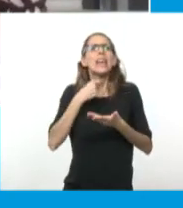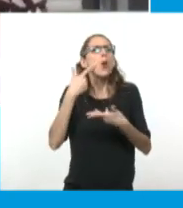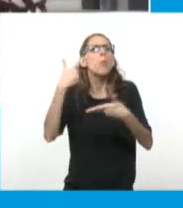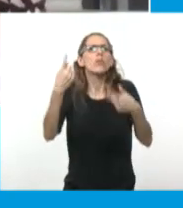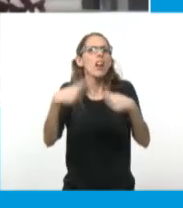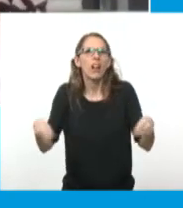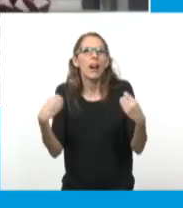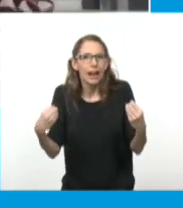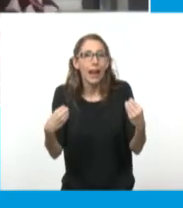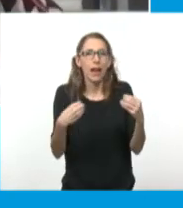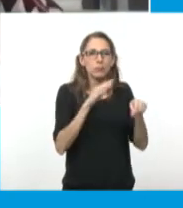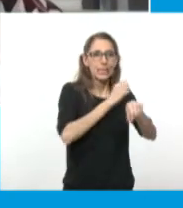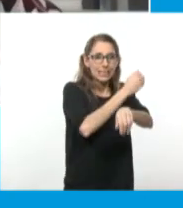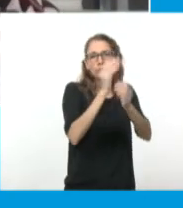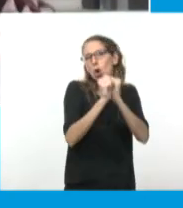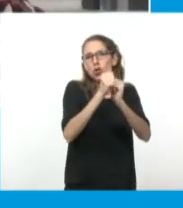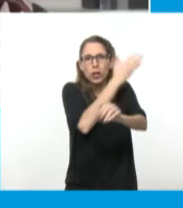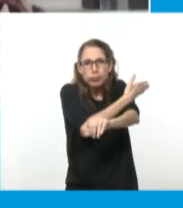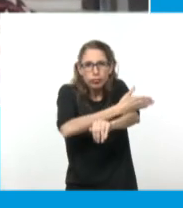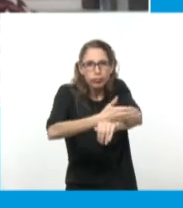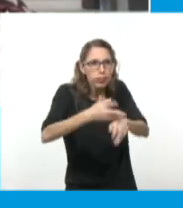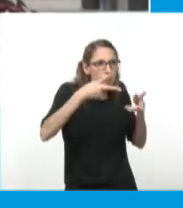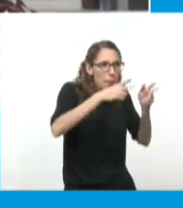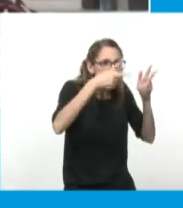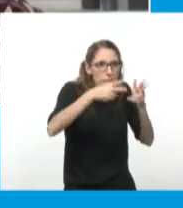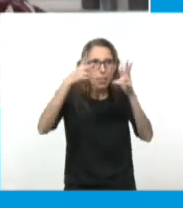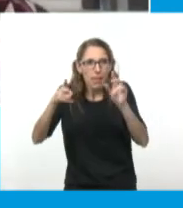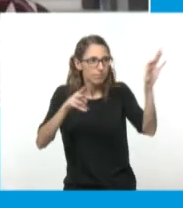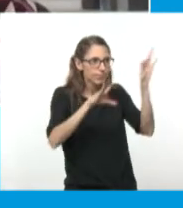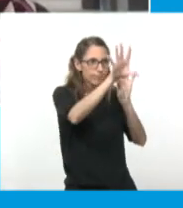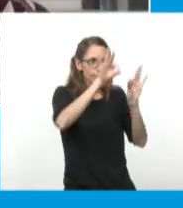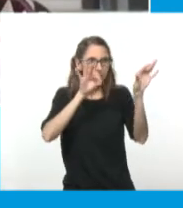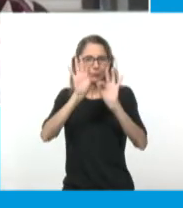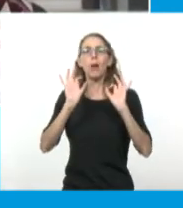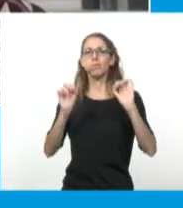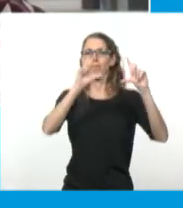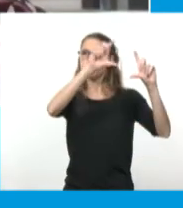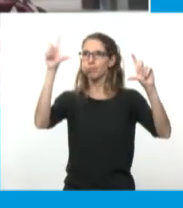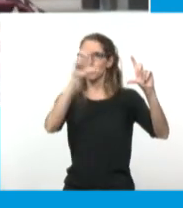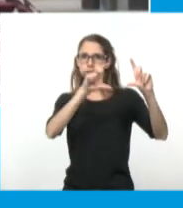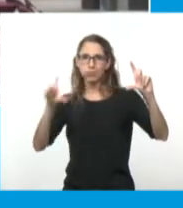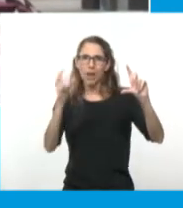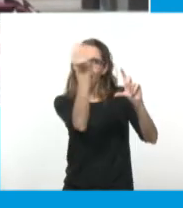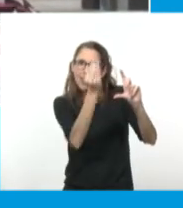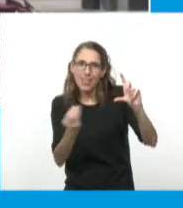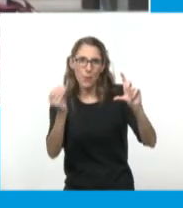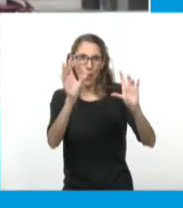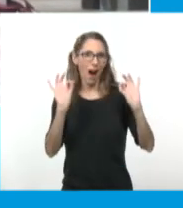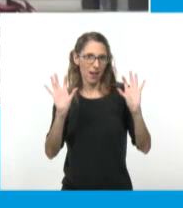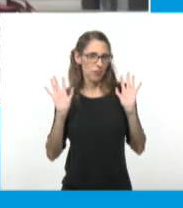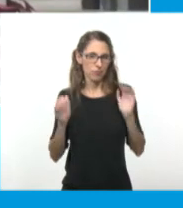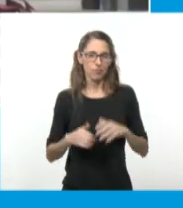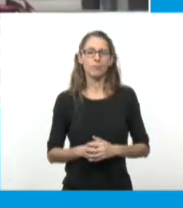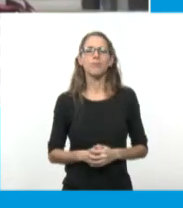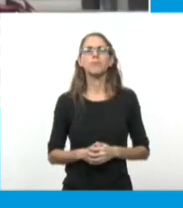le parecen claves, que es donde ahí está lo que yo quiero decir y, bueno, representarlos, dibujarlos. Vimos en algún